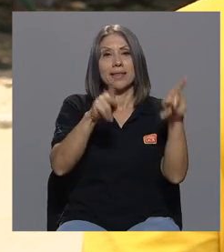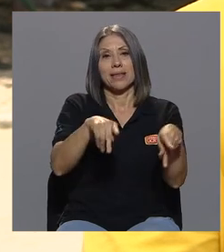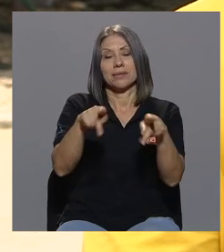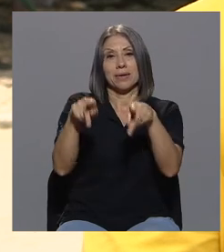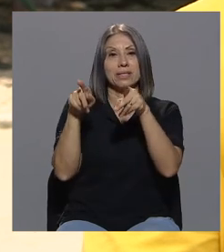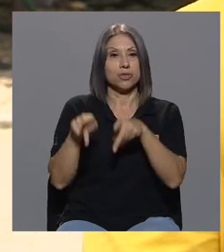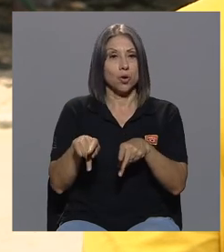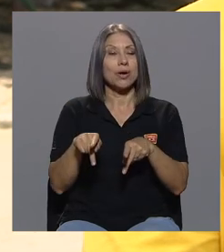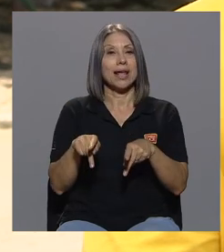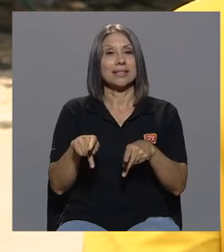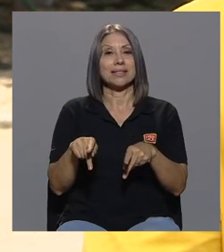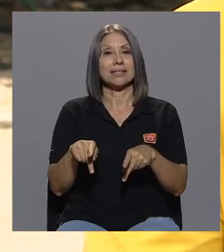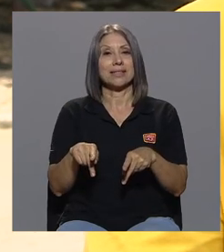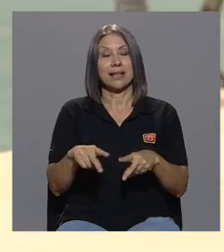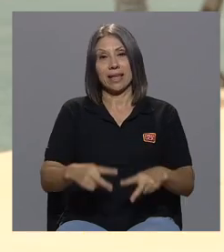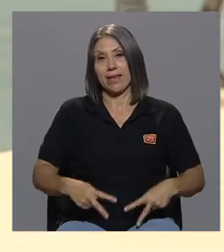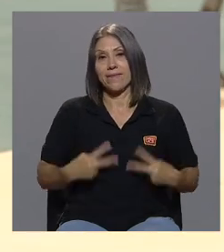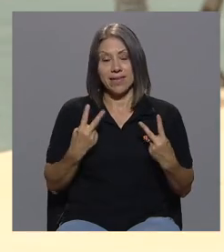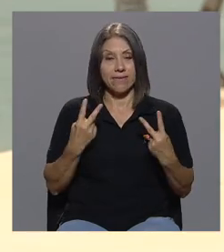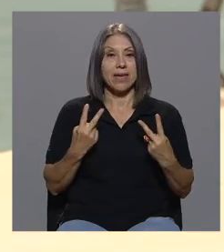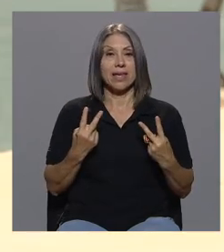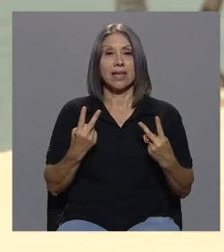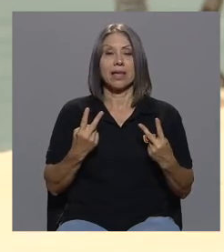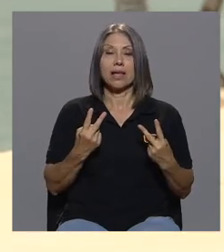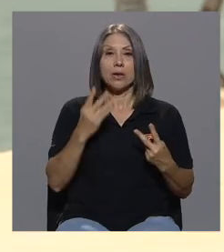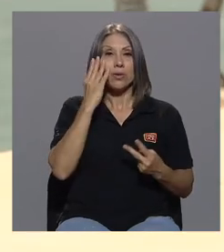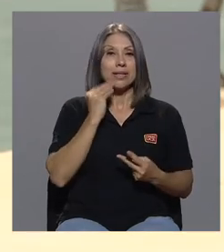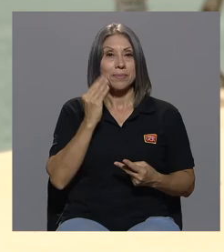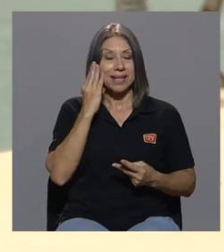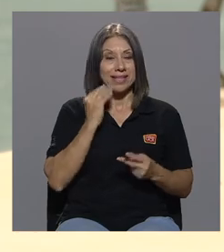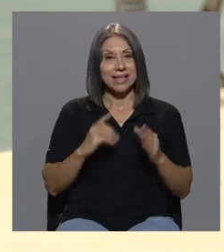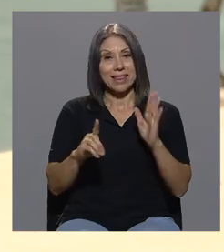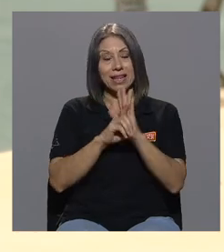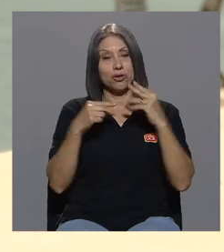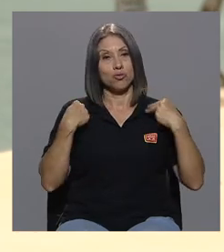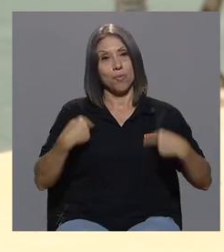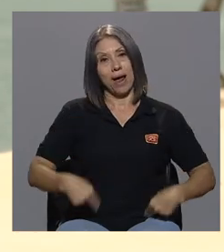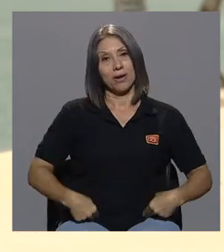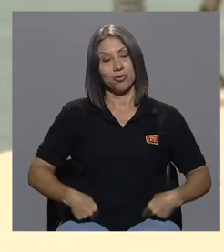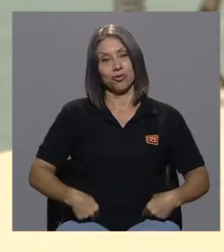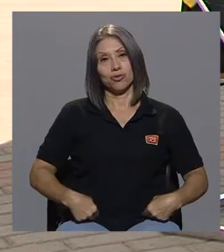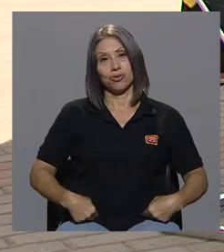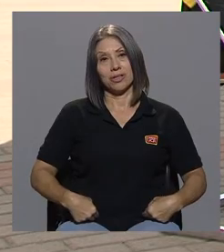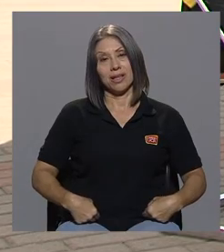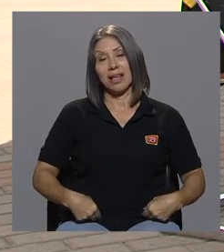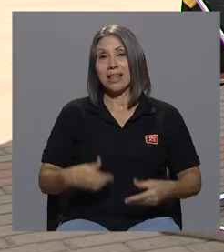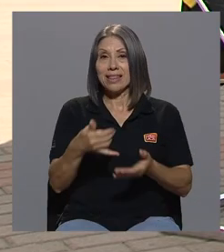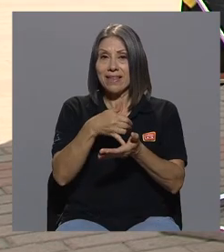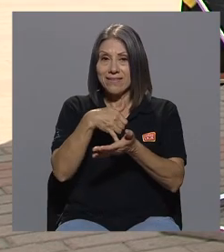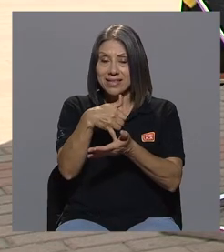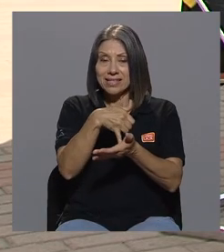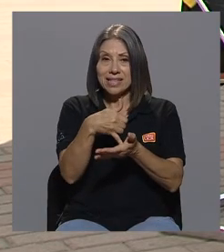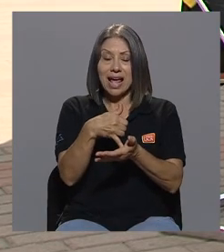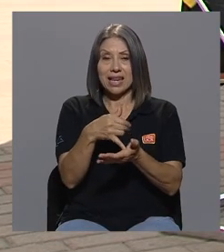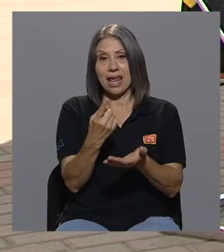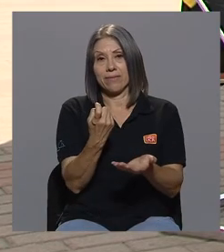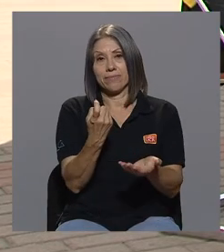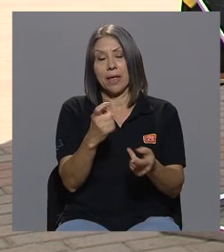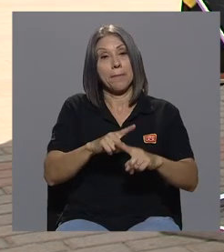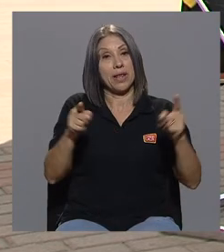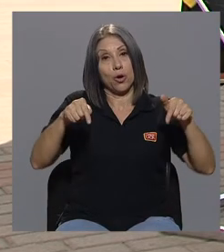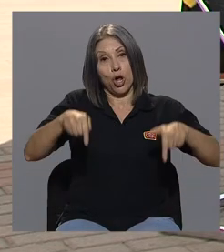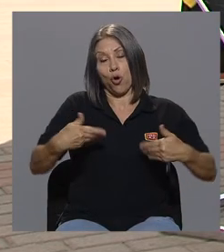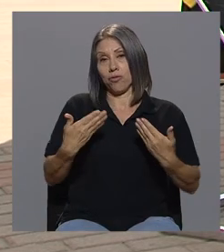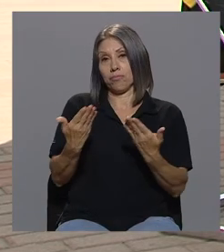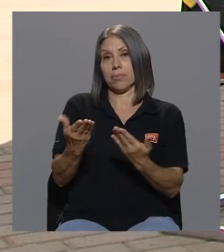sistemáticamente una experiencia en derechos humanos que muchas veces es deficitaria pero que hoy tienen a don Mario